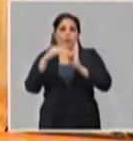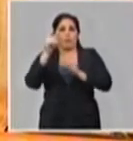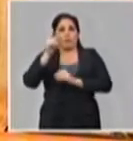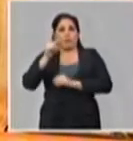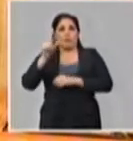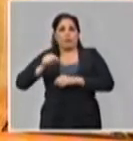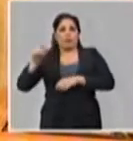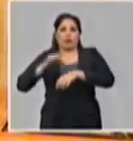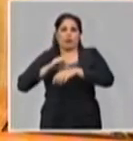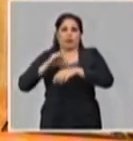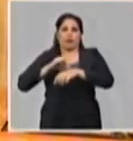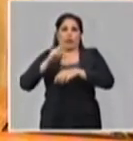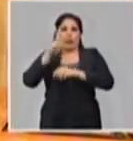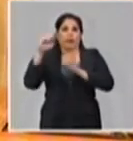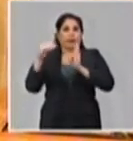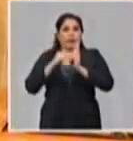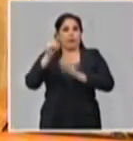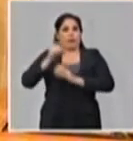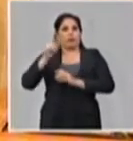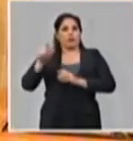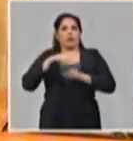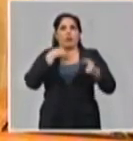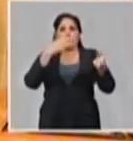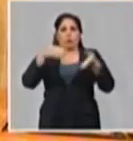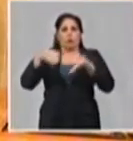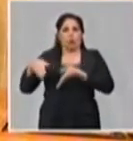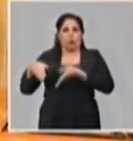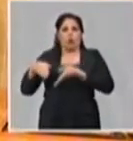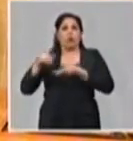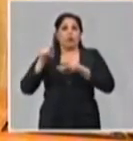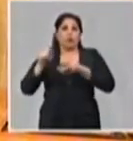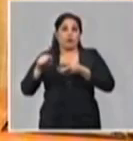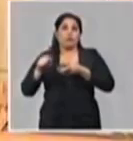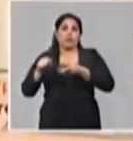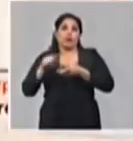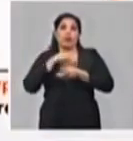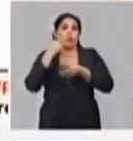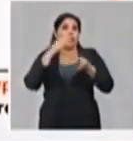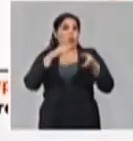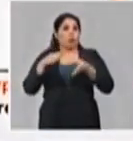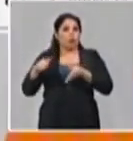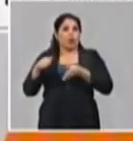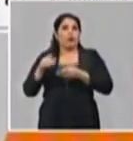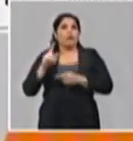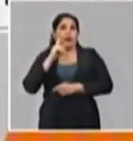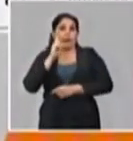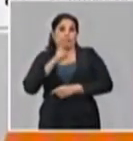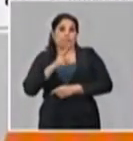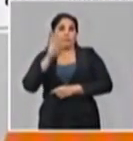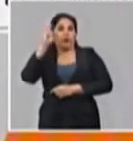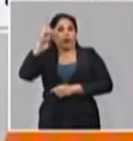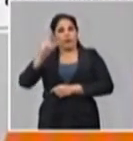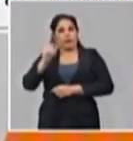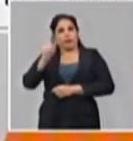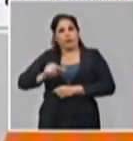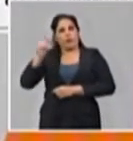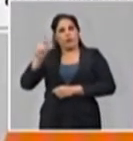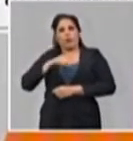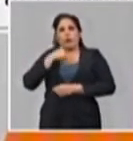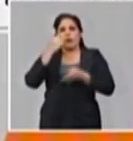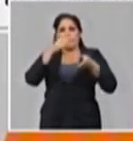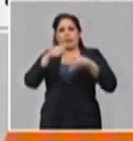3.811 personas que han fallecido con una letalidad que no es más que la cantidad de personas que